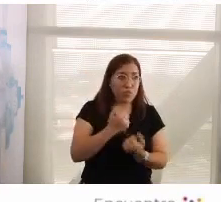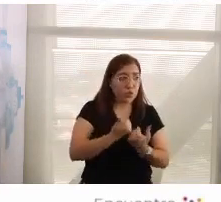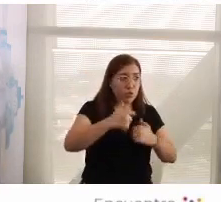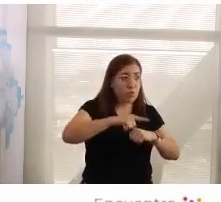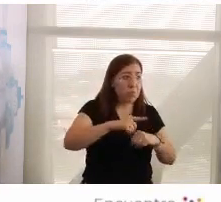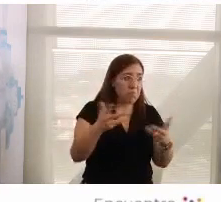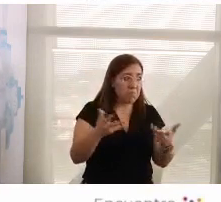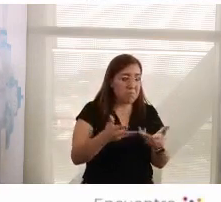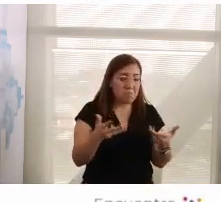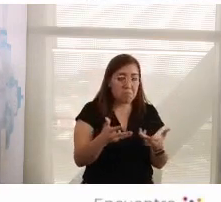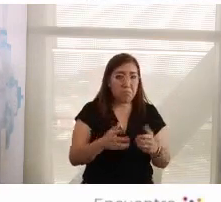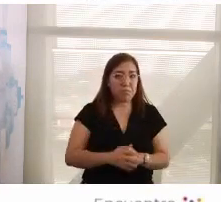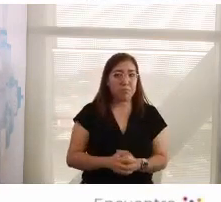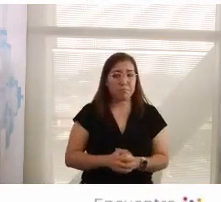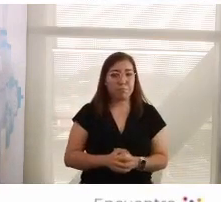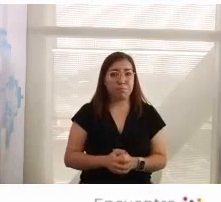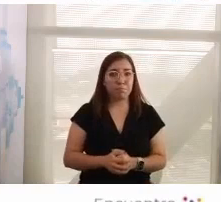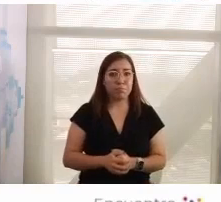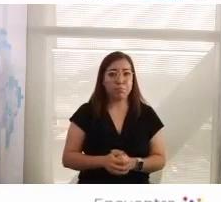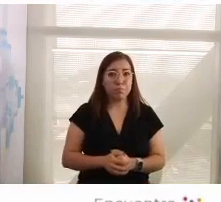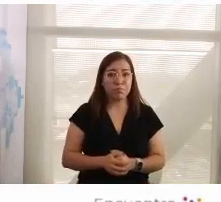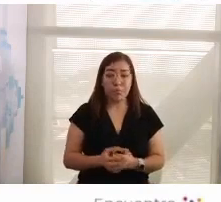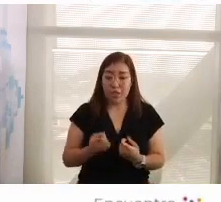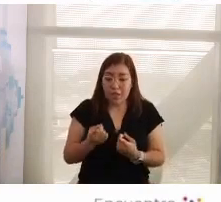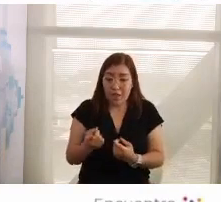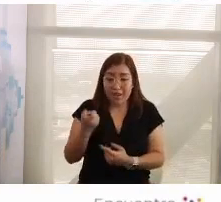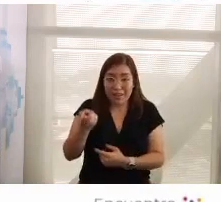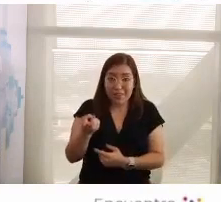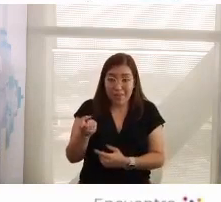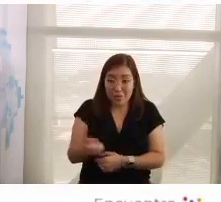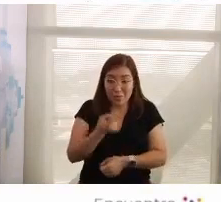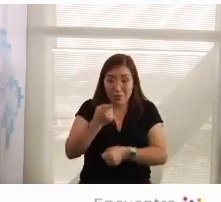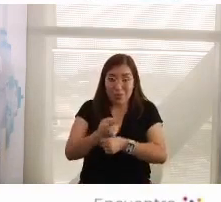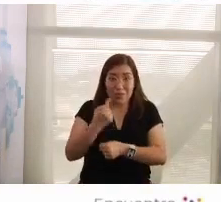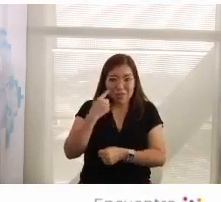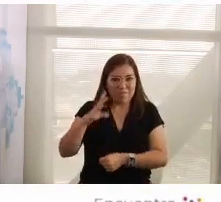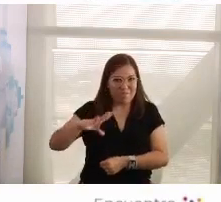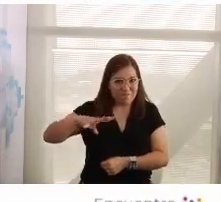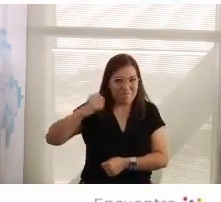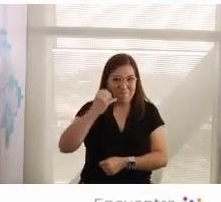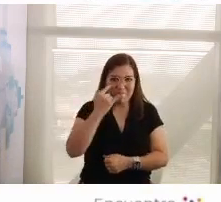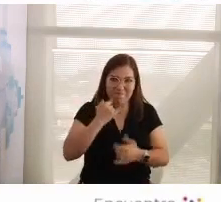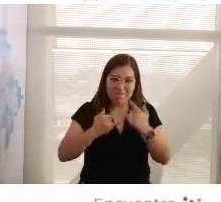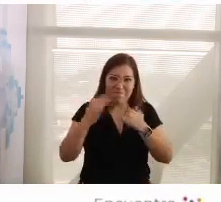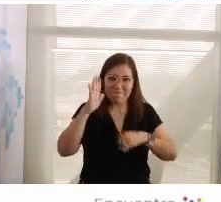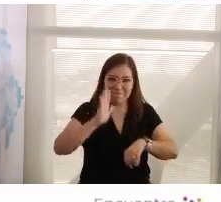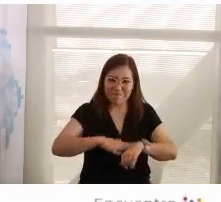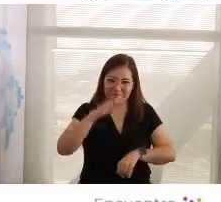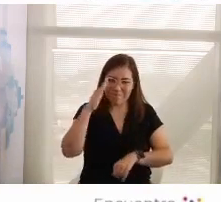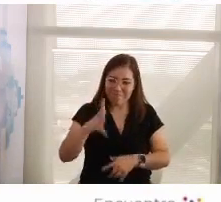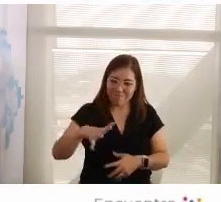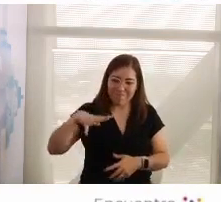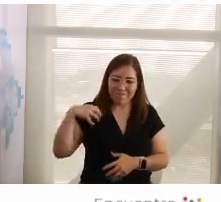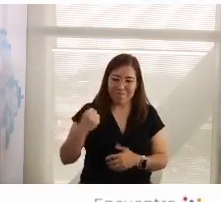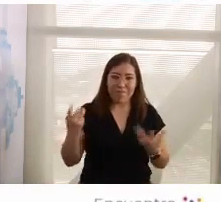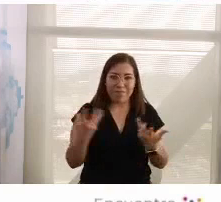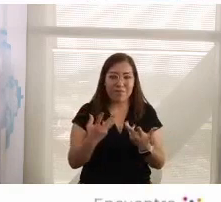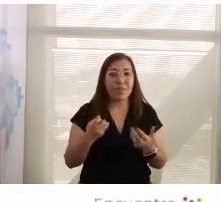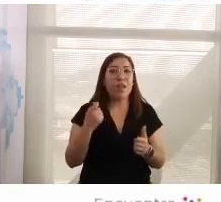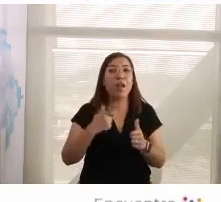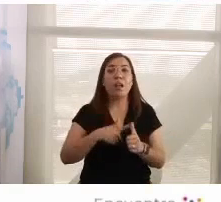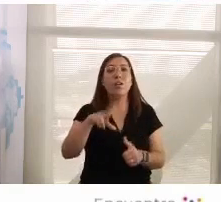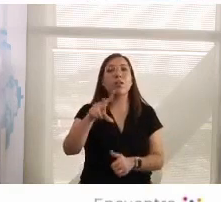liderizar el movimiento de sociedad civil, dar ese paso, poner el triple esfuerzo y algo muy importante que no es